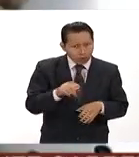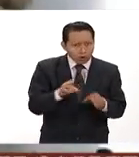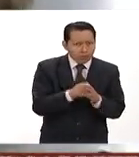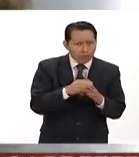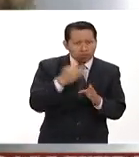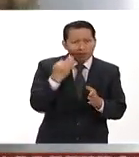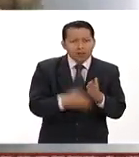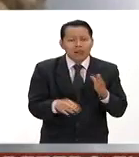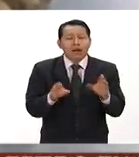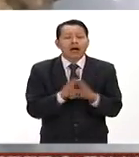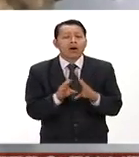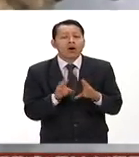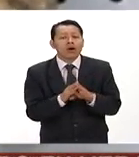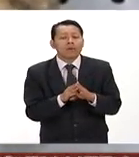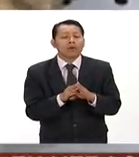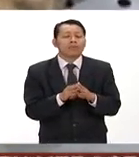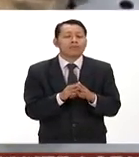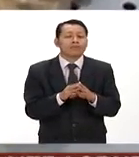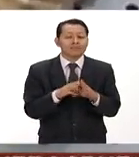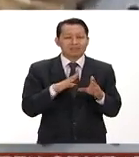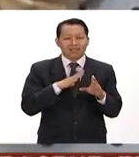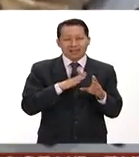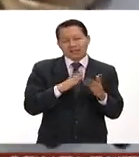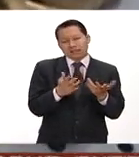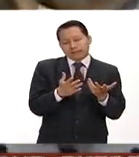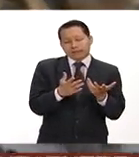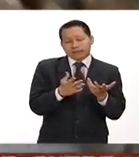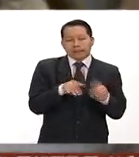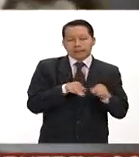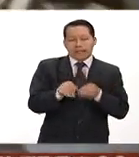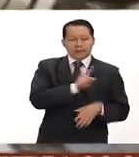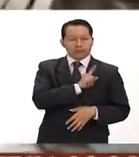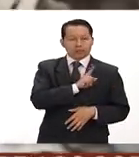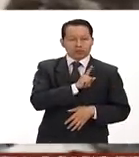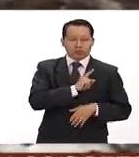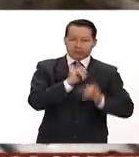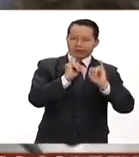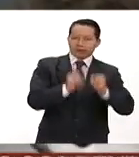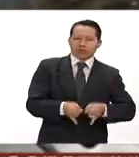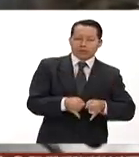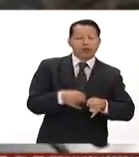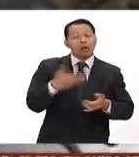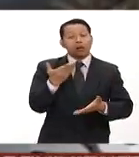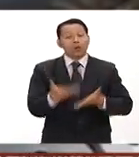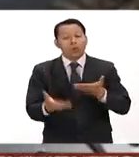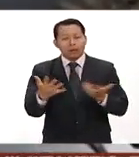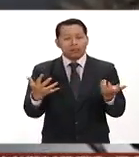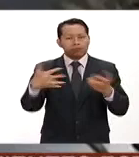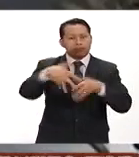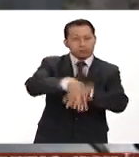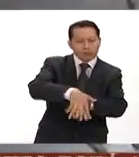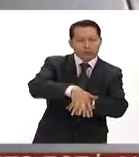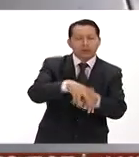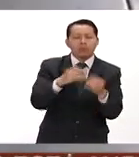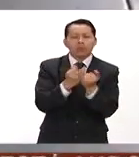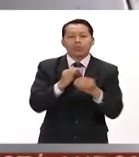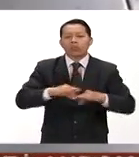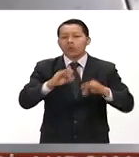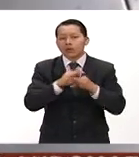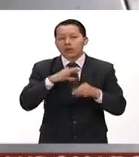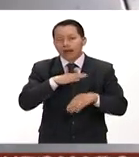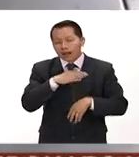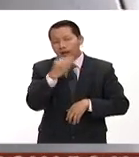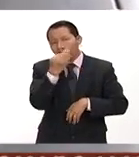cosas de ser muy individualistas y aquí lo que se busca también es mucho el trabajo con los médicos con los odontólogos forenses y con los